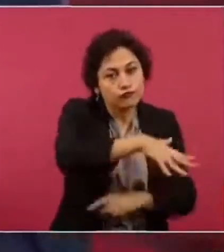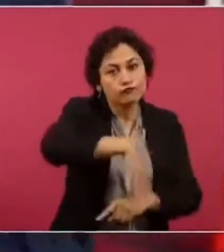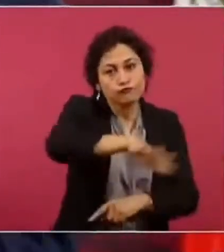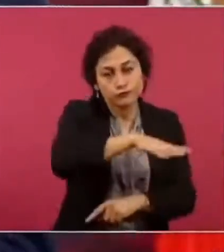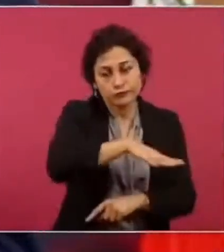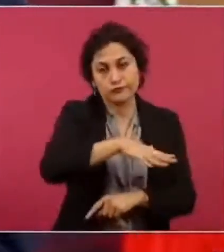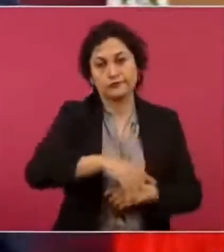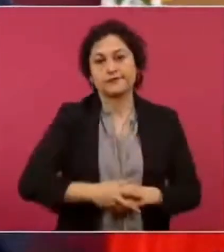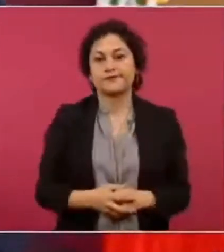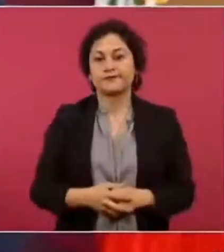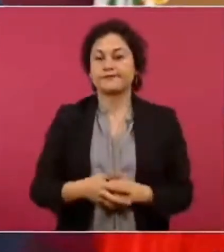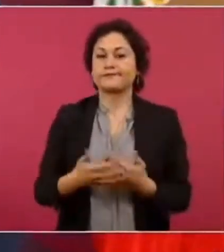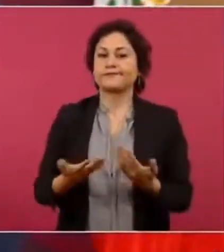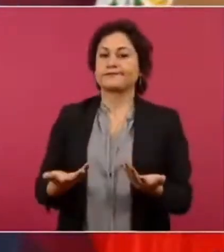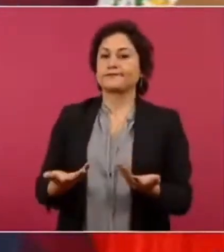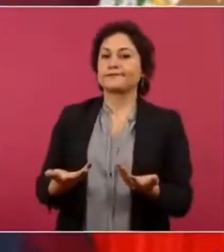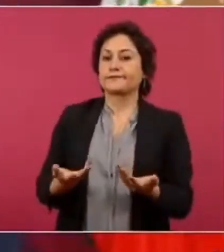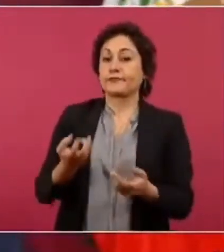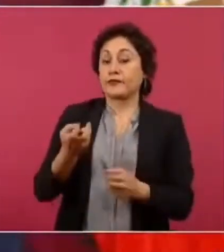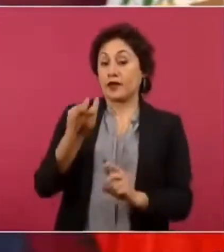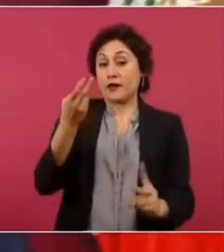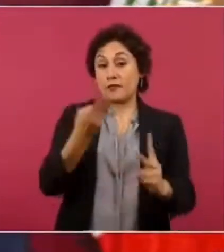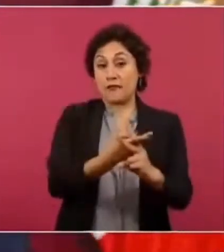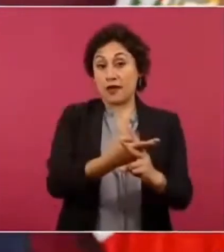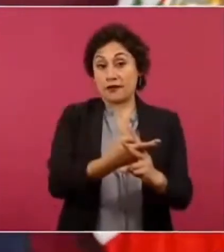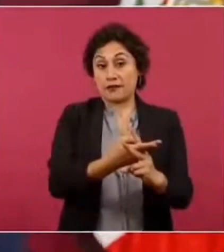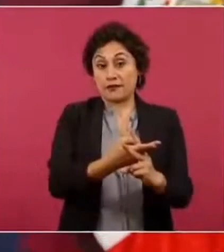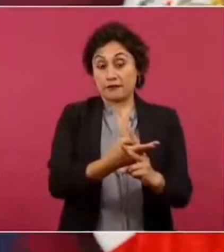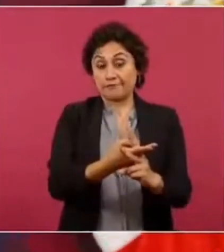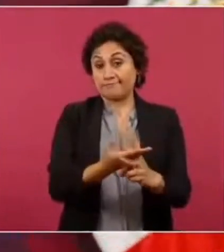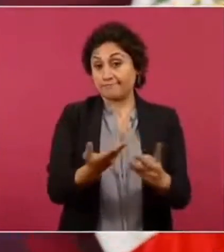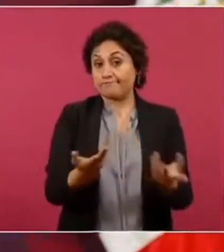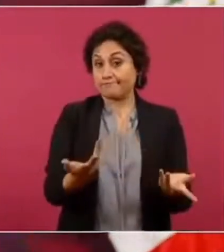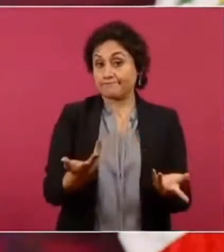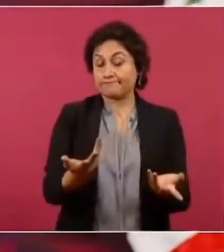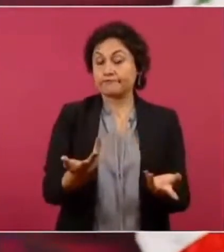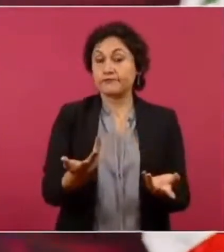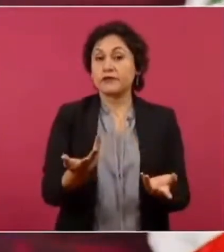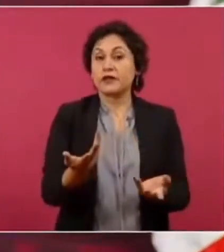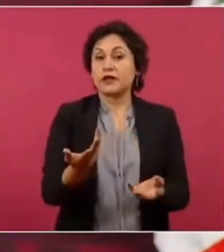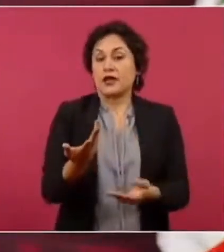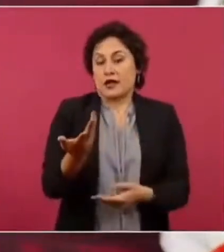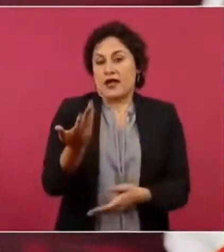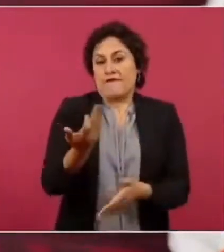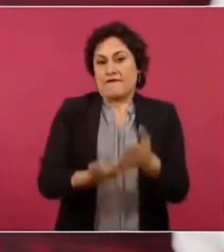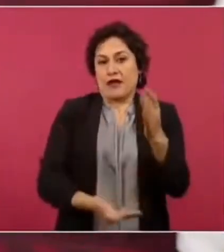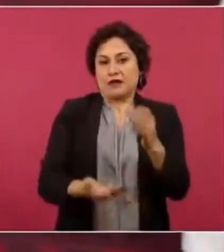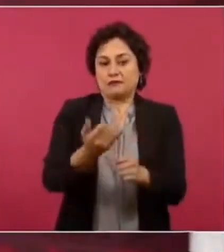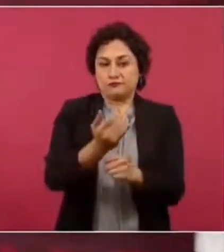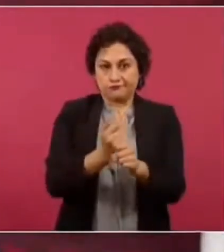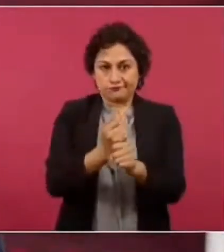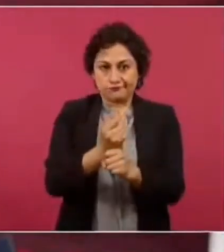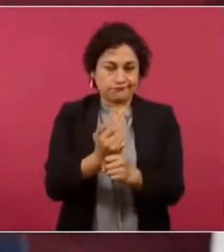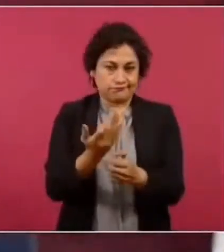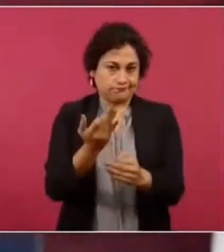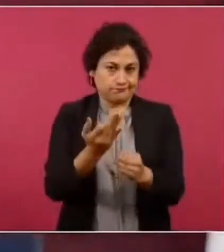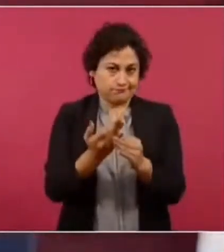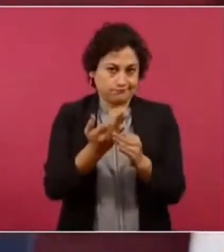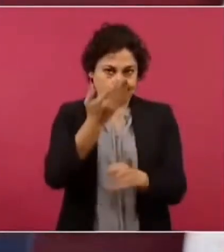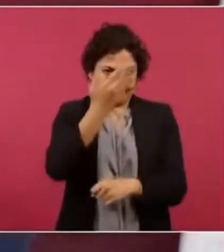ajusticiaron. También no sabemos. A lo mejor pensando que con eso